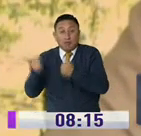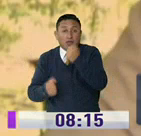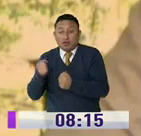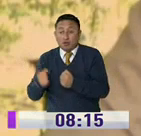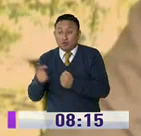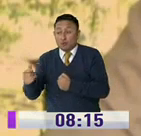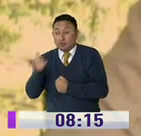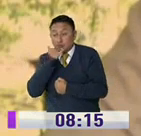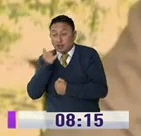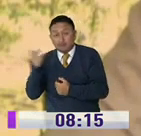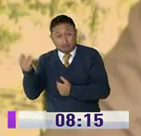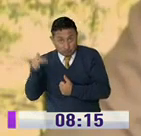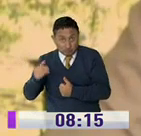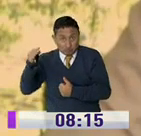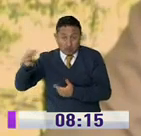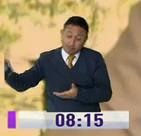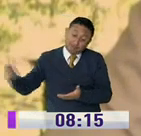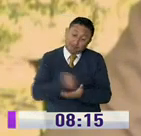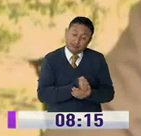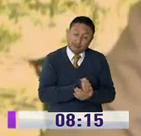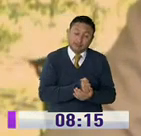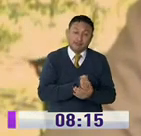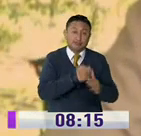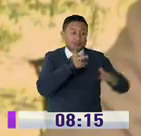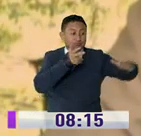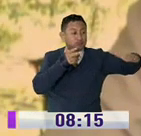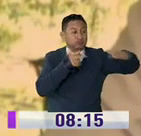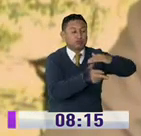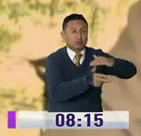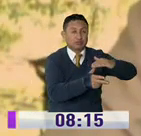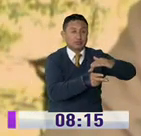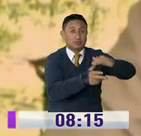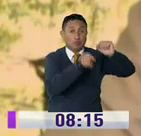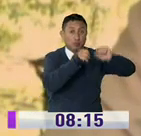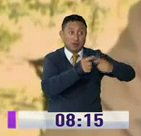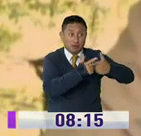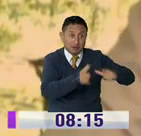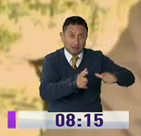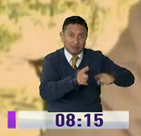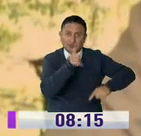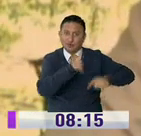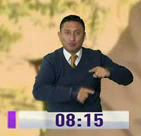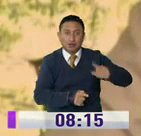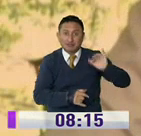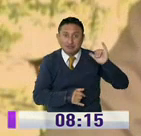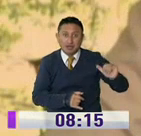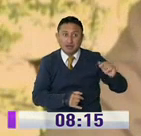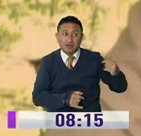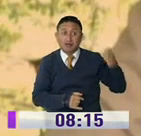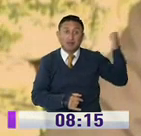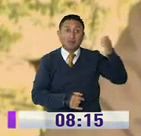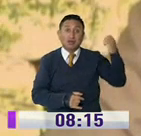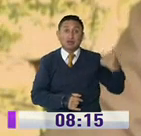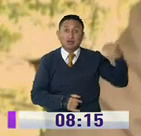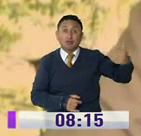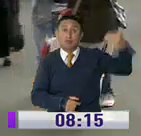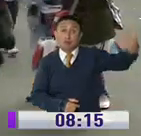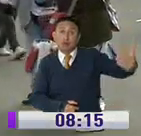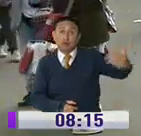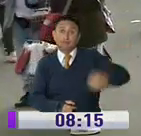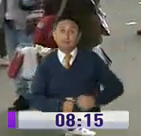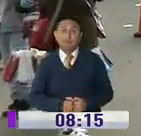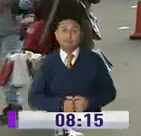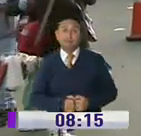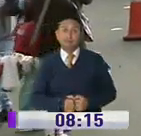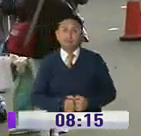el vehículo, lo vamos a hacer, lo vamos a hacer y no tenemos ahorita la posibilidad de liberarlo hasta que pase la emergencia.